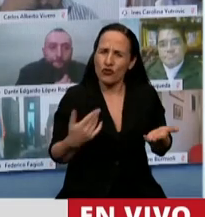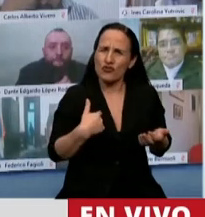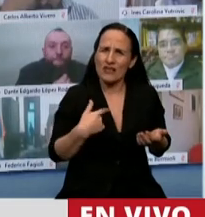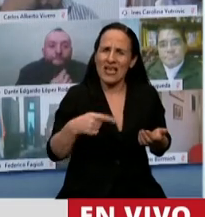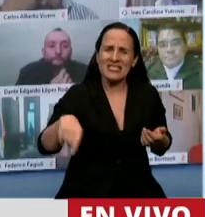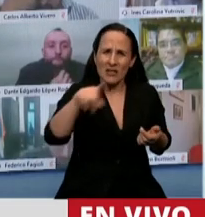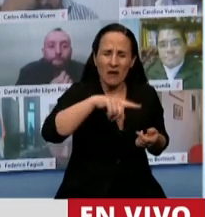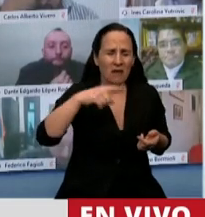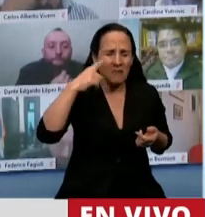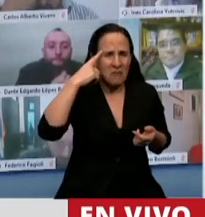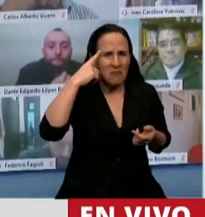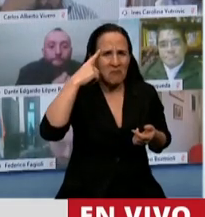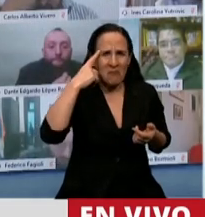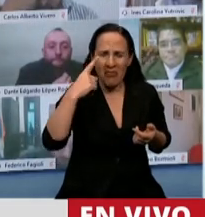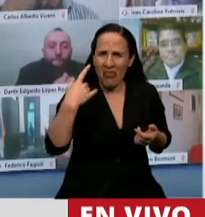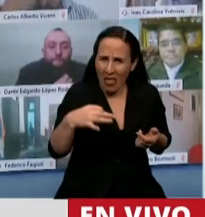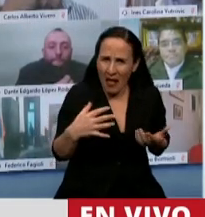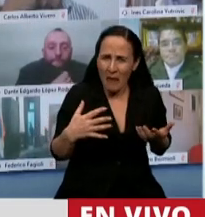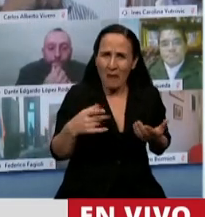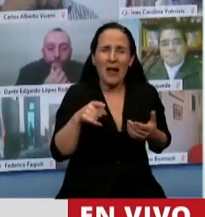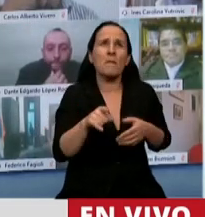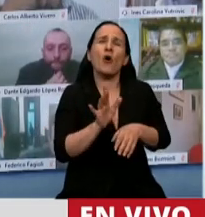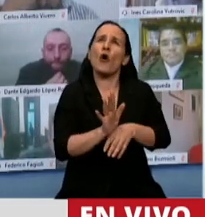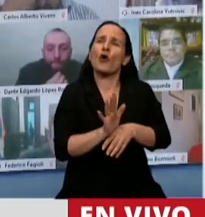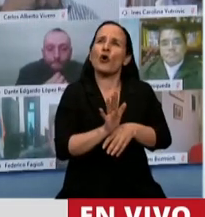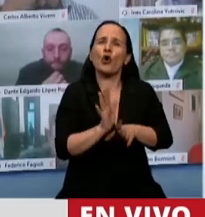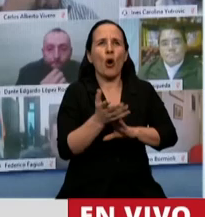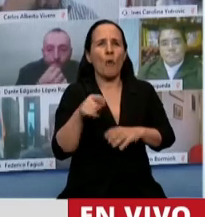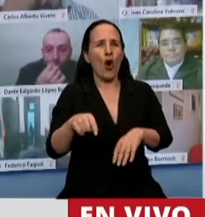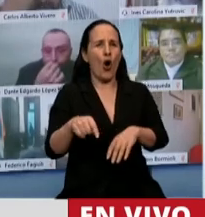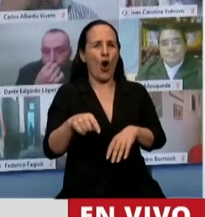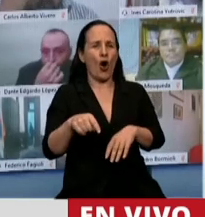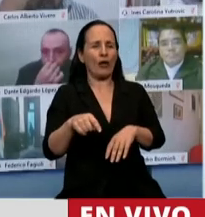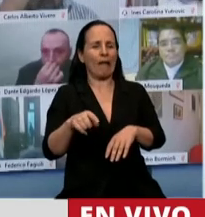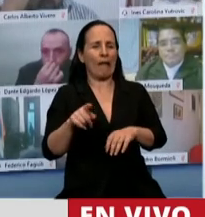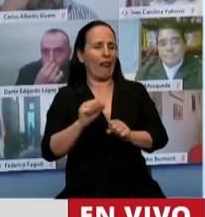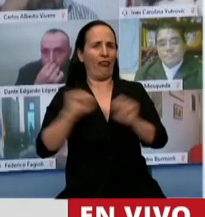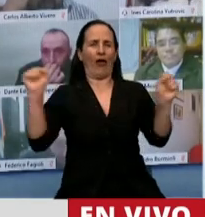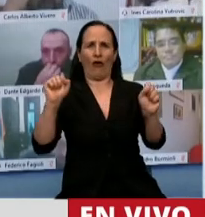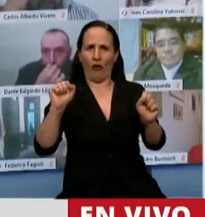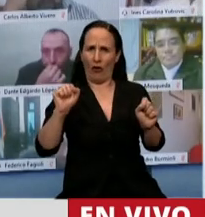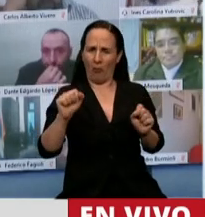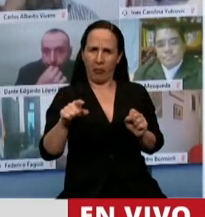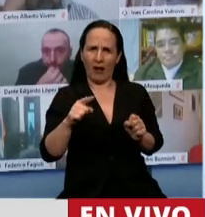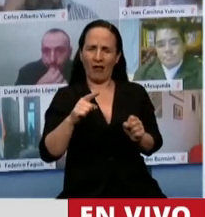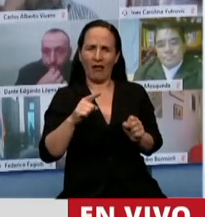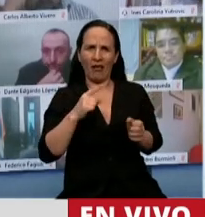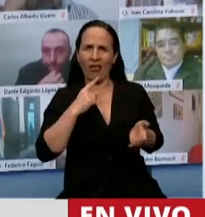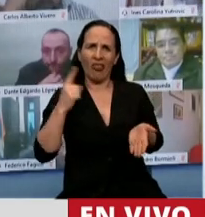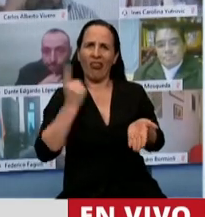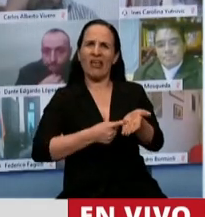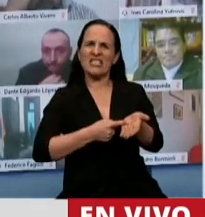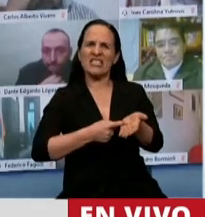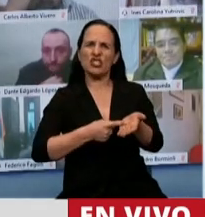es racional que en una suerte de golpe comando se decida sacar de la